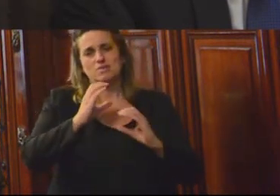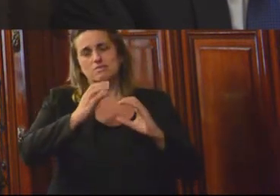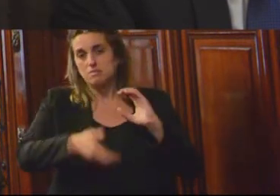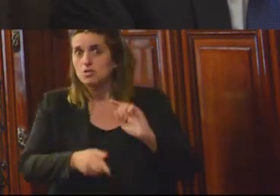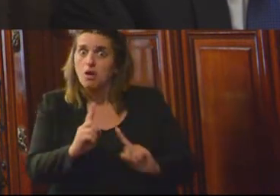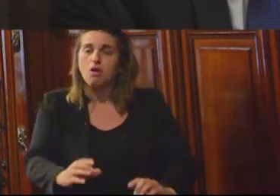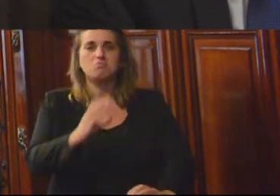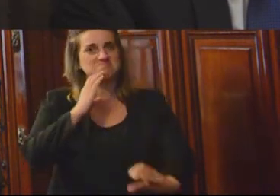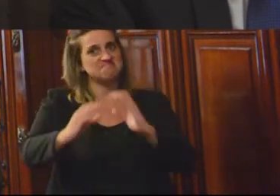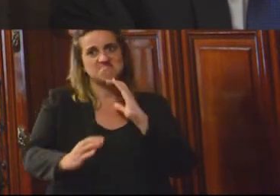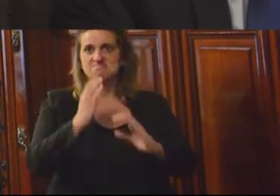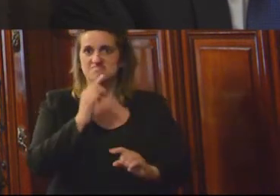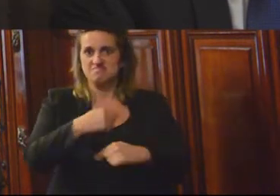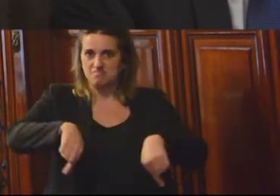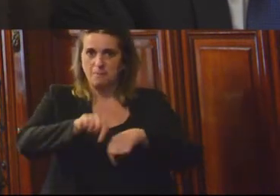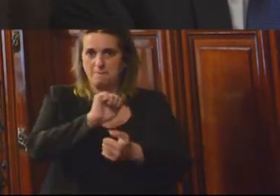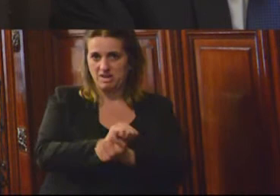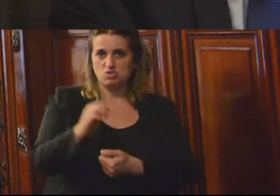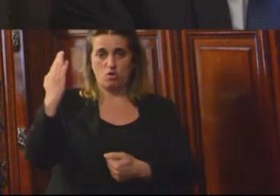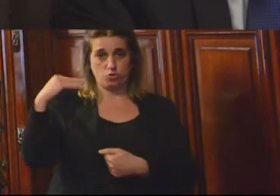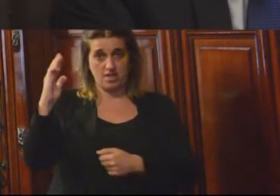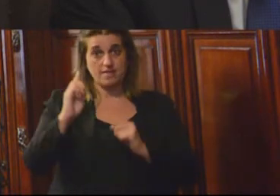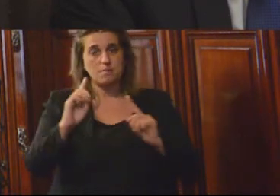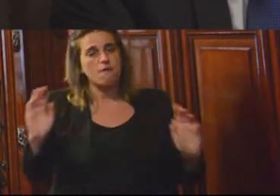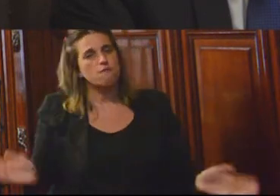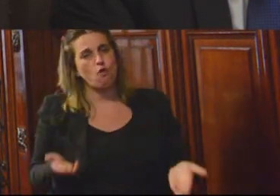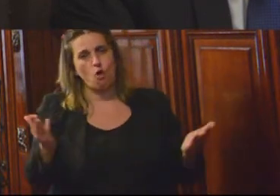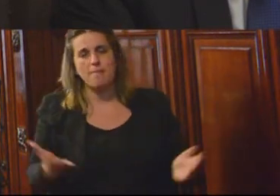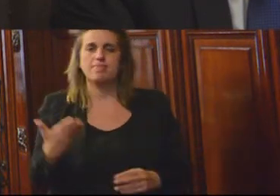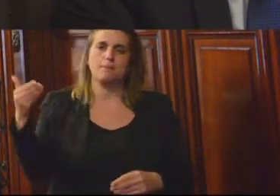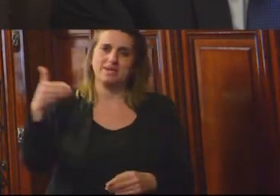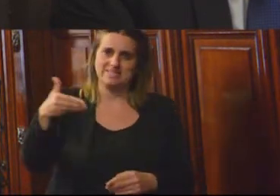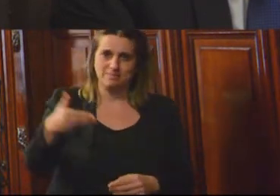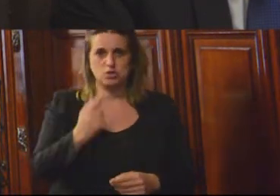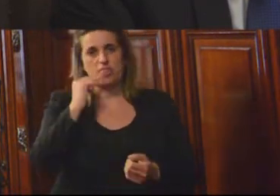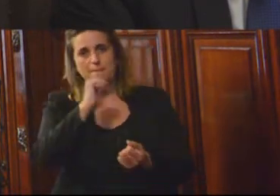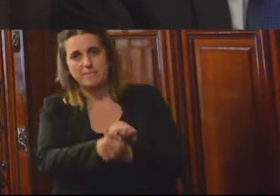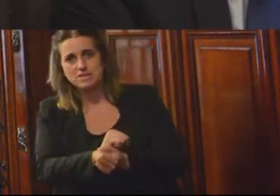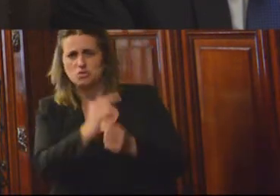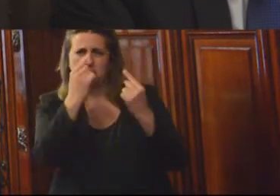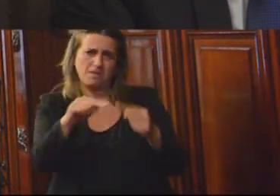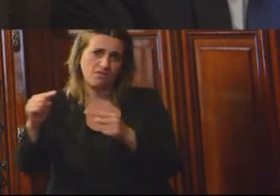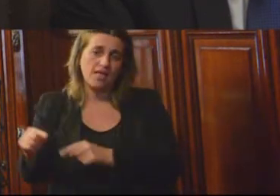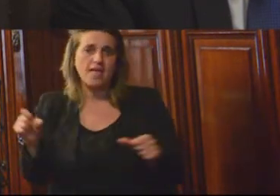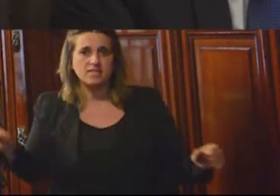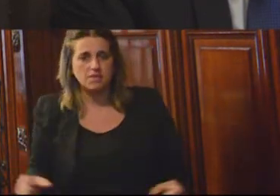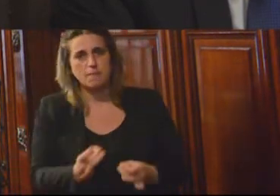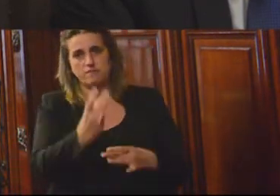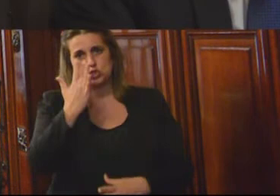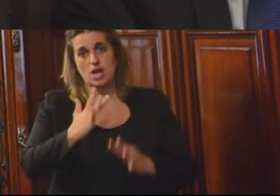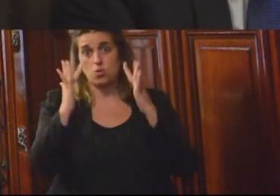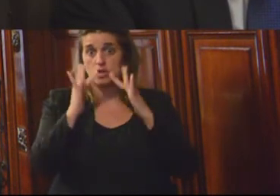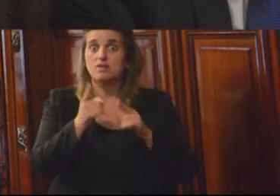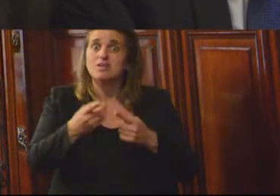propios reclusos. Se fomenta activamente la participación de los reclusos en actividades educativas y profesionales, lo que ayuda a la